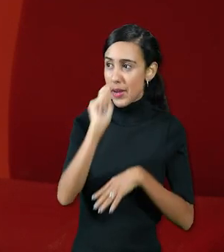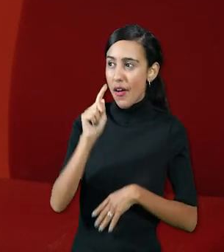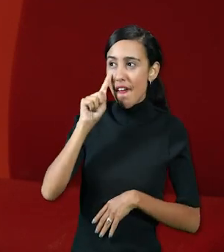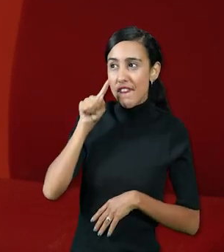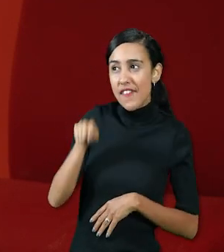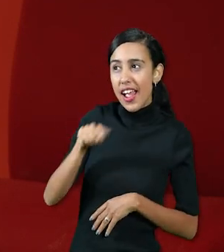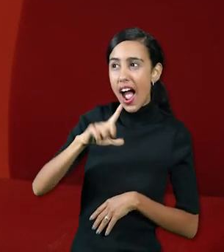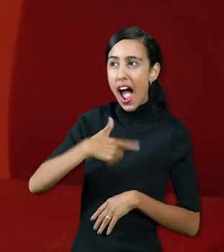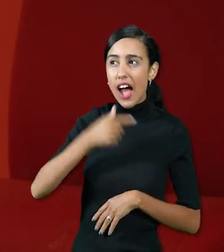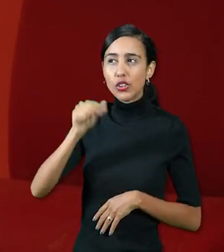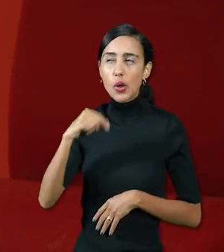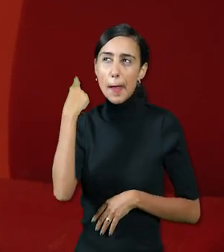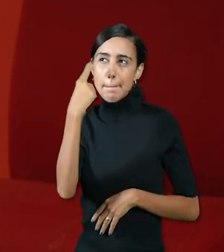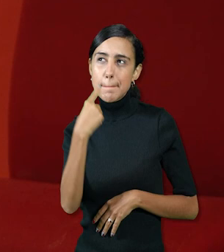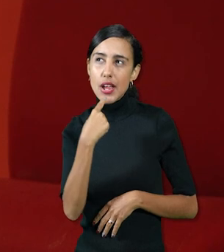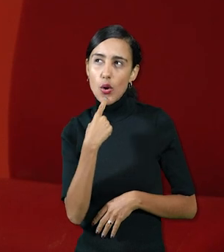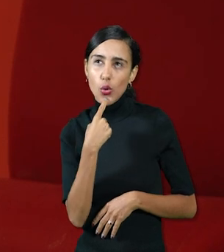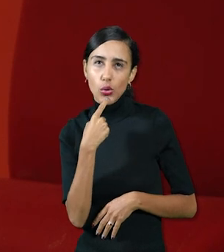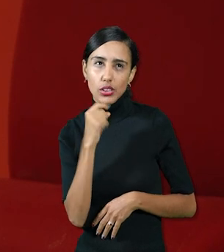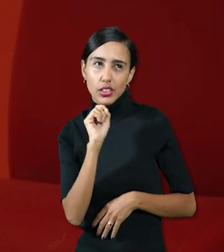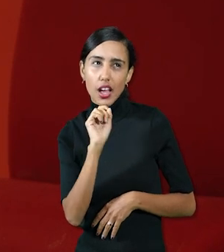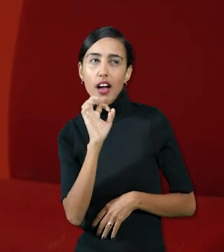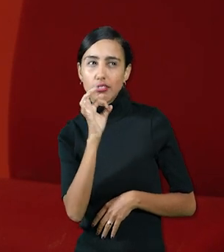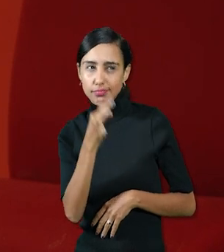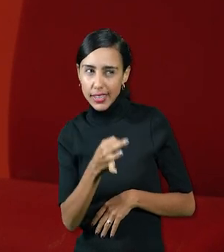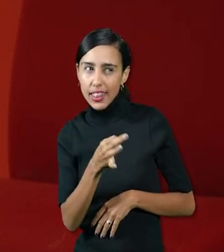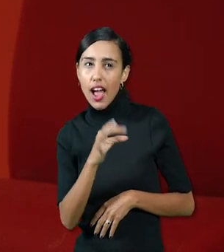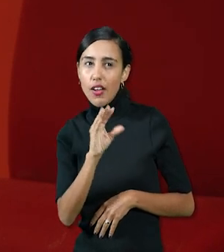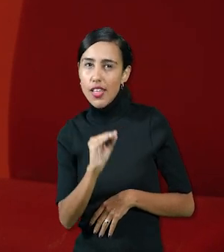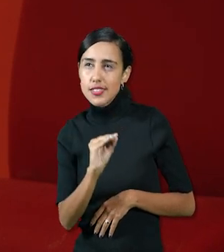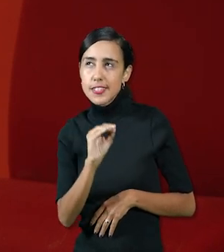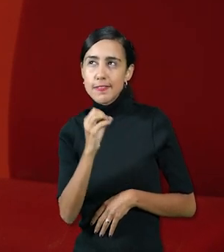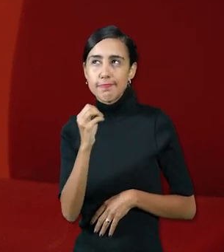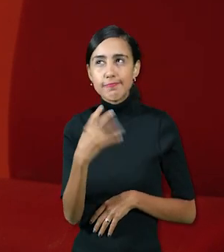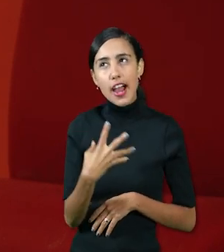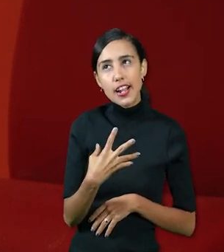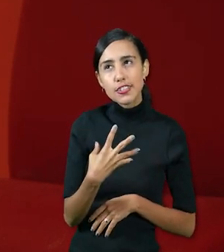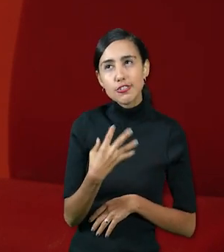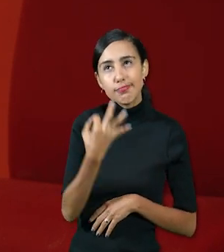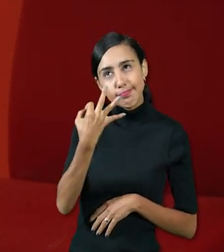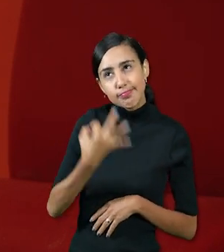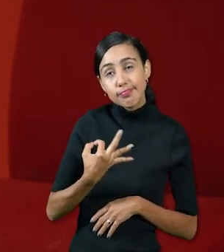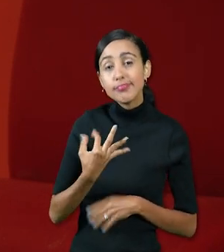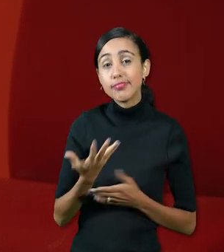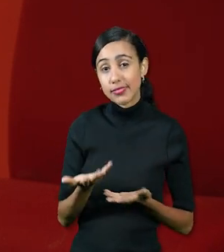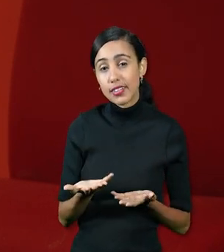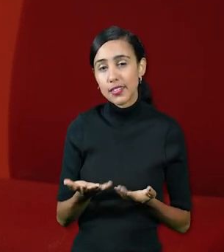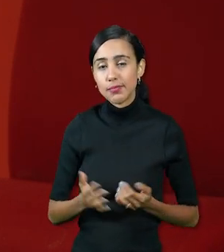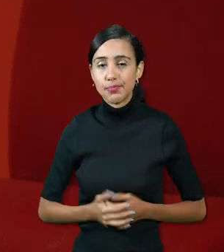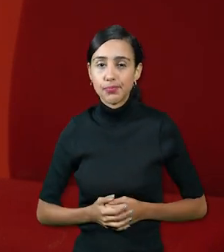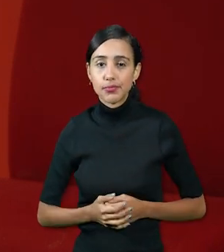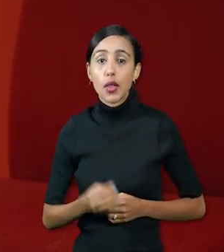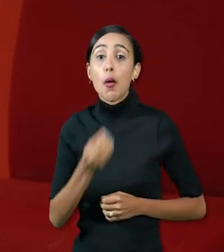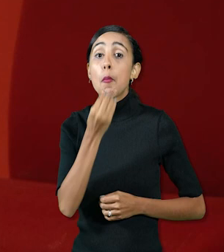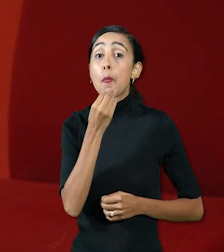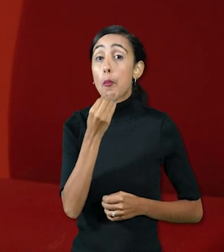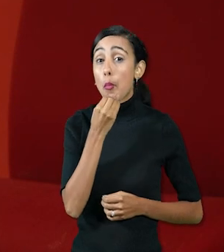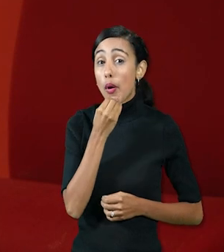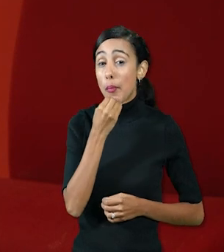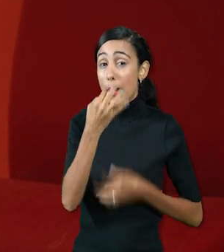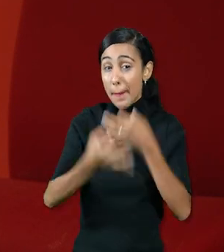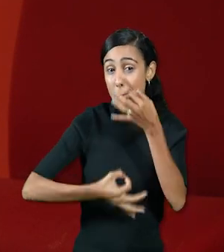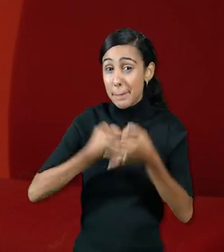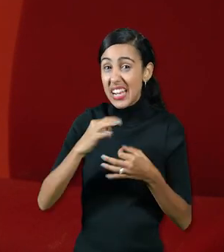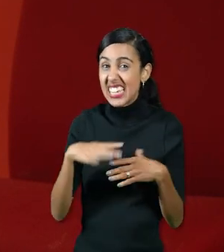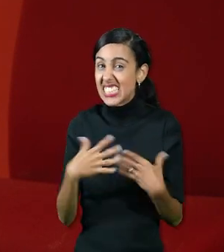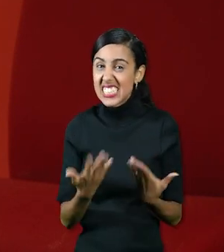actores se preguntan, ¿le creo o no le creo? ¿Es real? ¿Es sincero? Podemos entonces definir qué